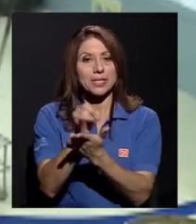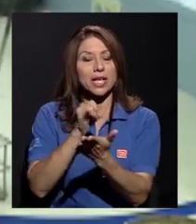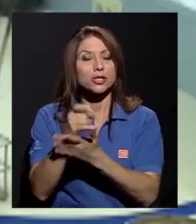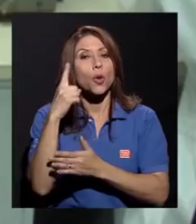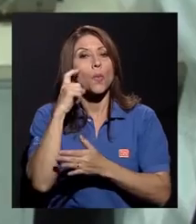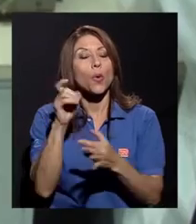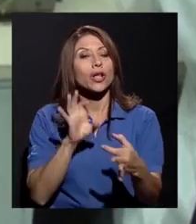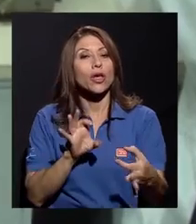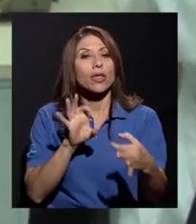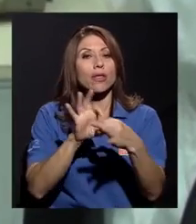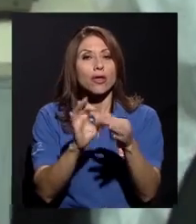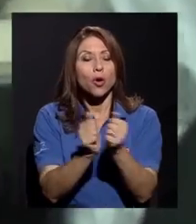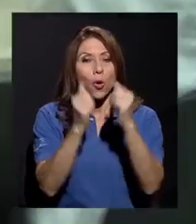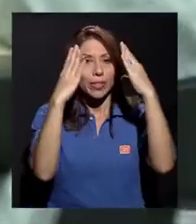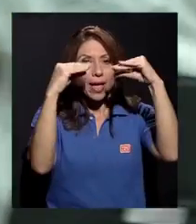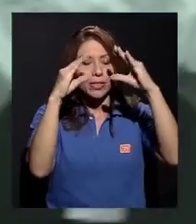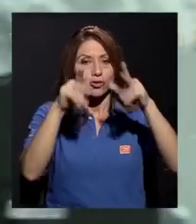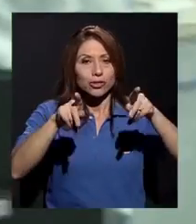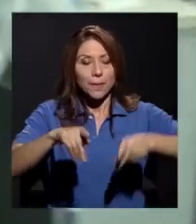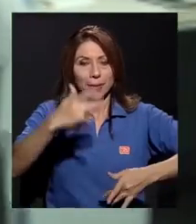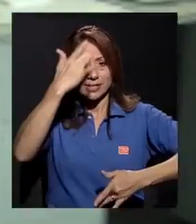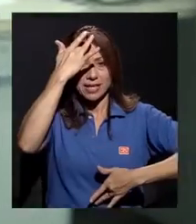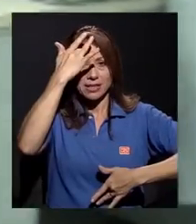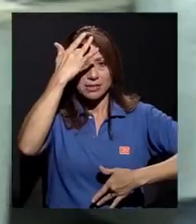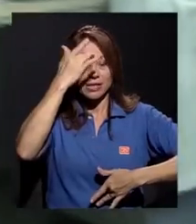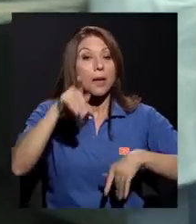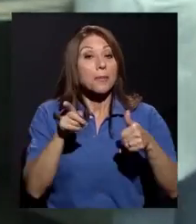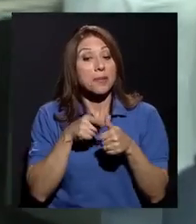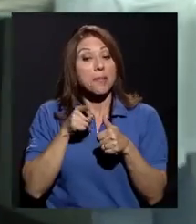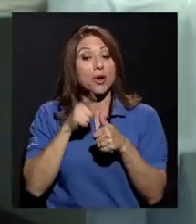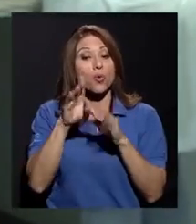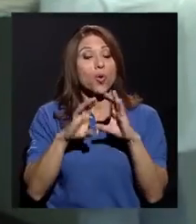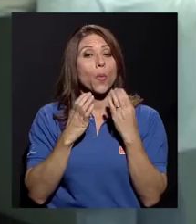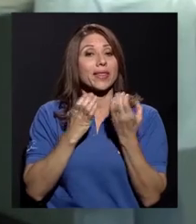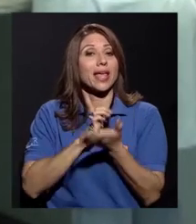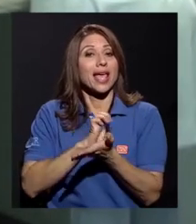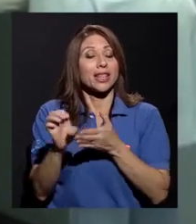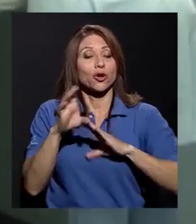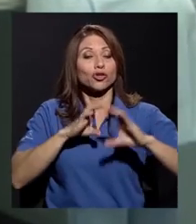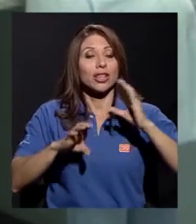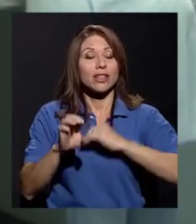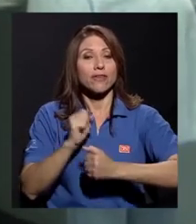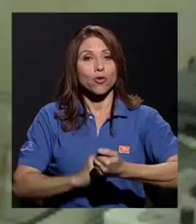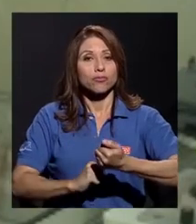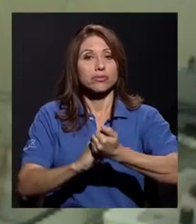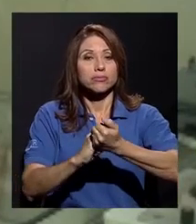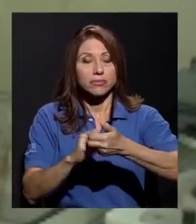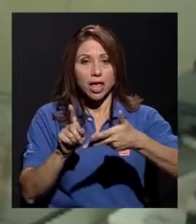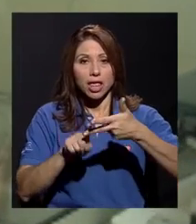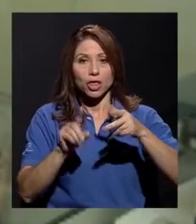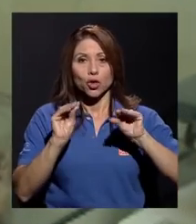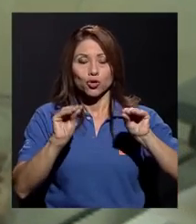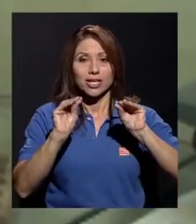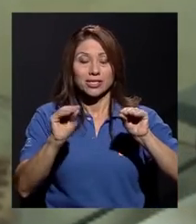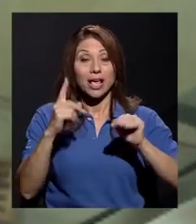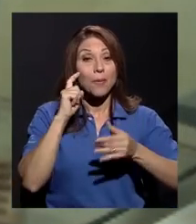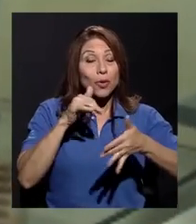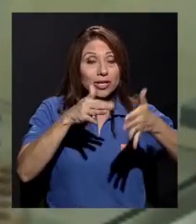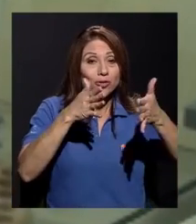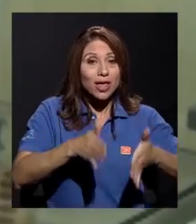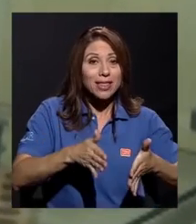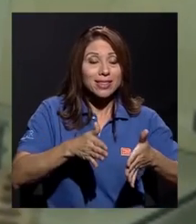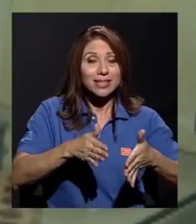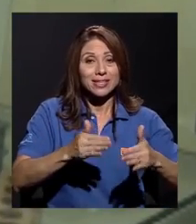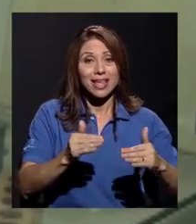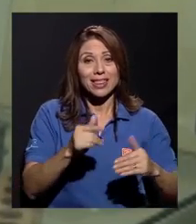ver con datos de pacientes y pues pasa por un comité ético-científico que lo avala como tal. Y de docencia, porque los estudiantes, tanto de grado como de